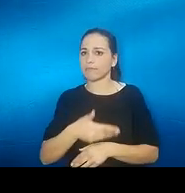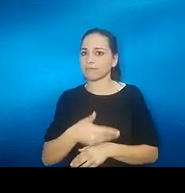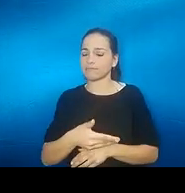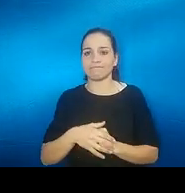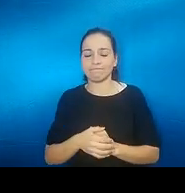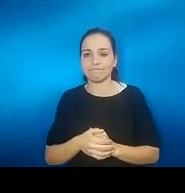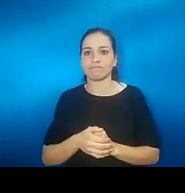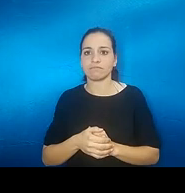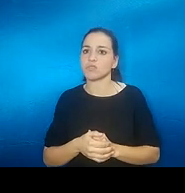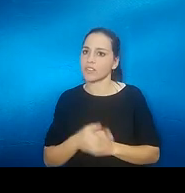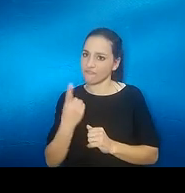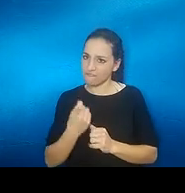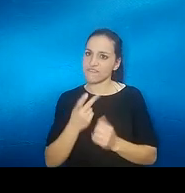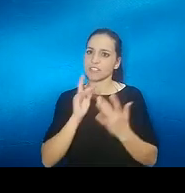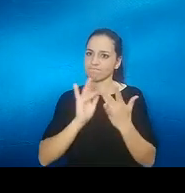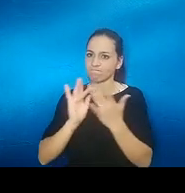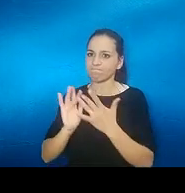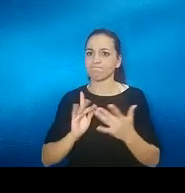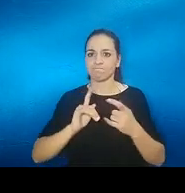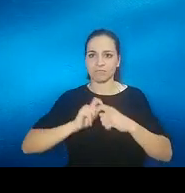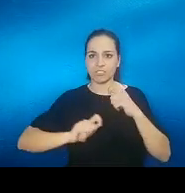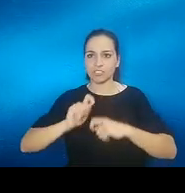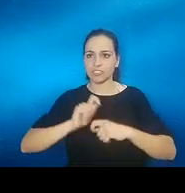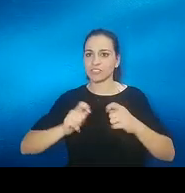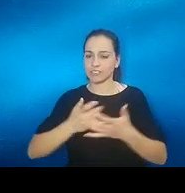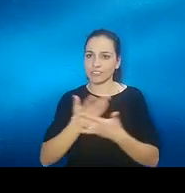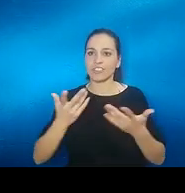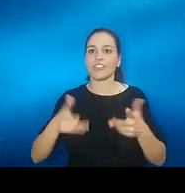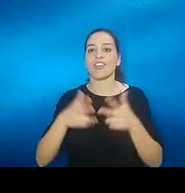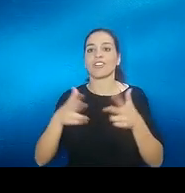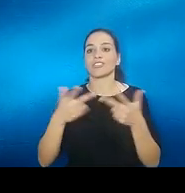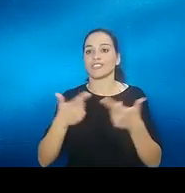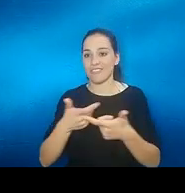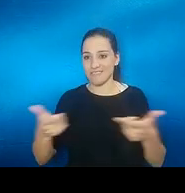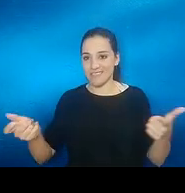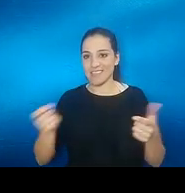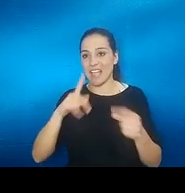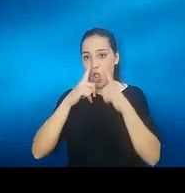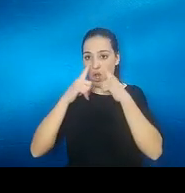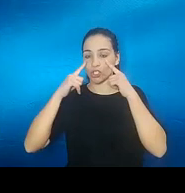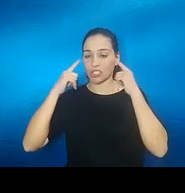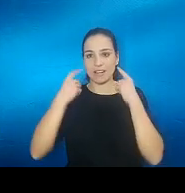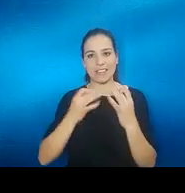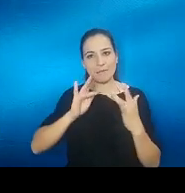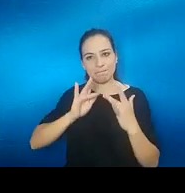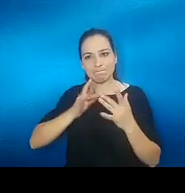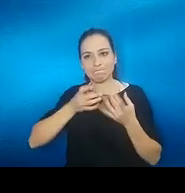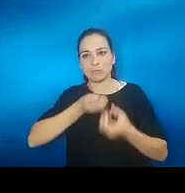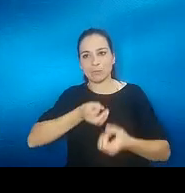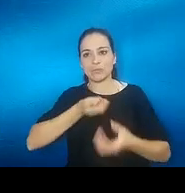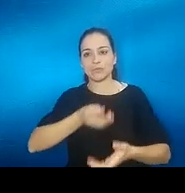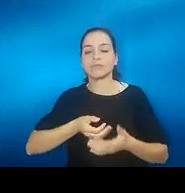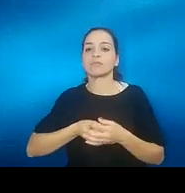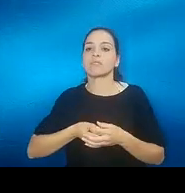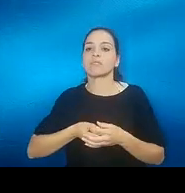considero que hay que ponerse en contacto con la sociedad de autorretón de biología por supuesto hay que ponerse en contacto con ellos y hay que ayudar